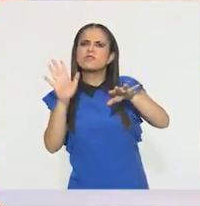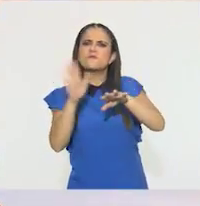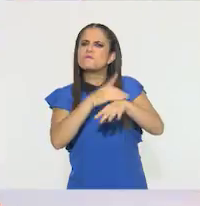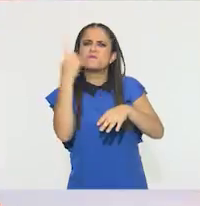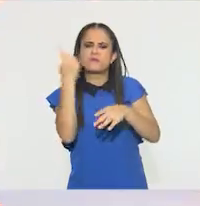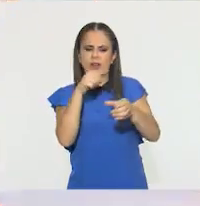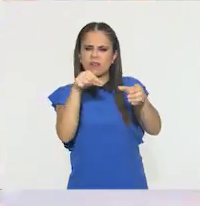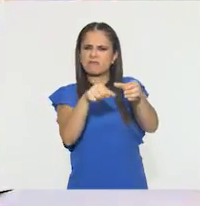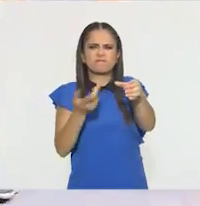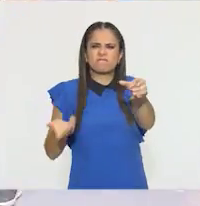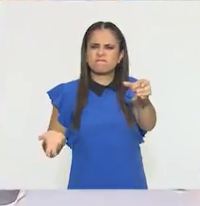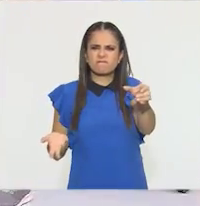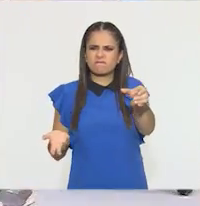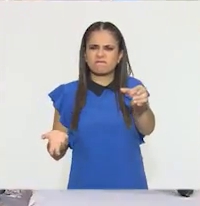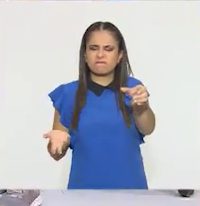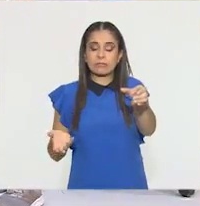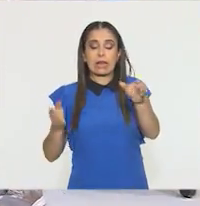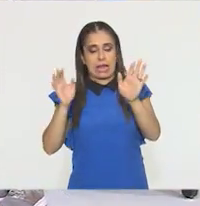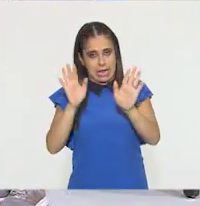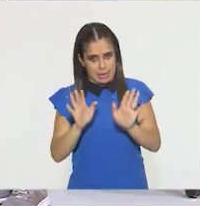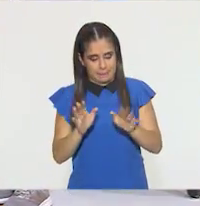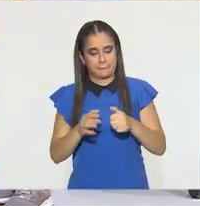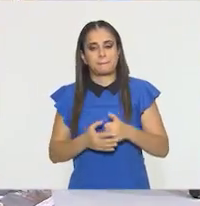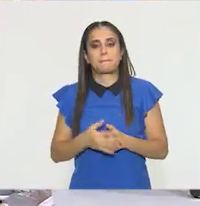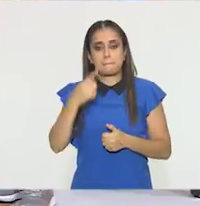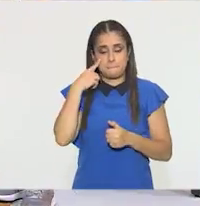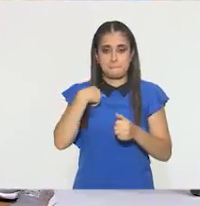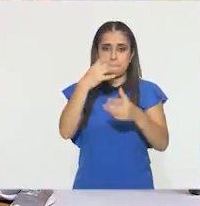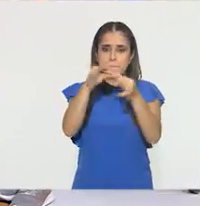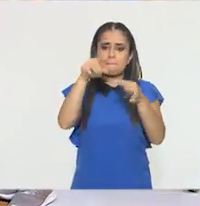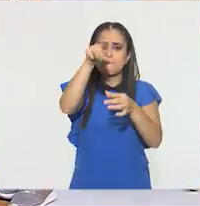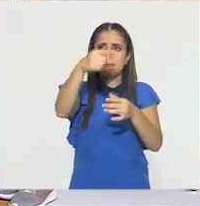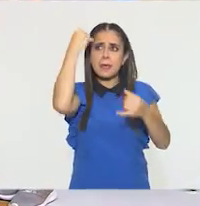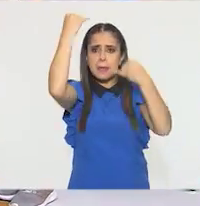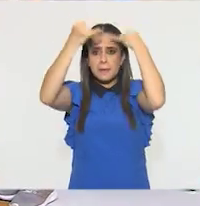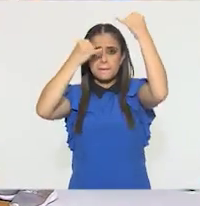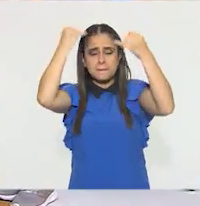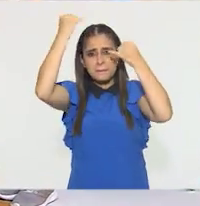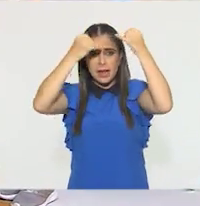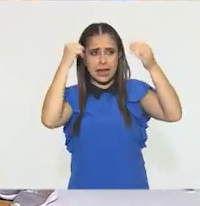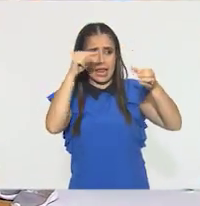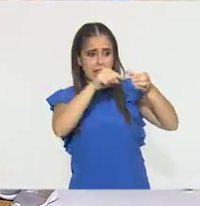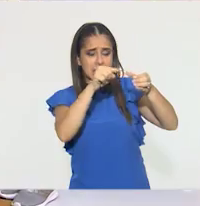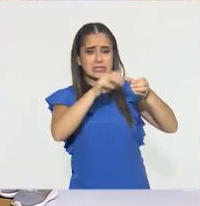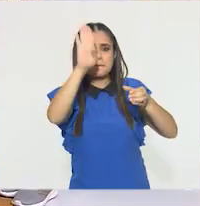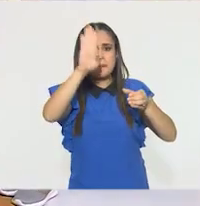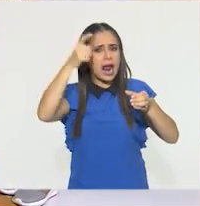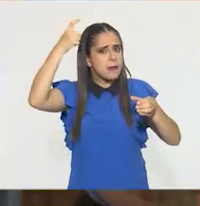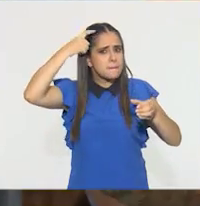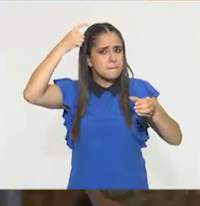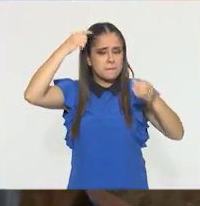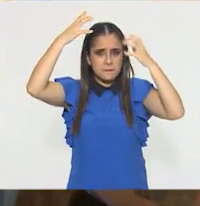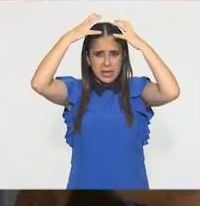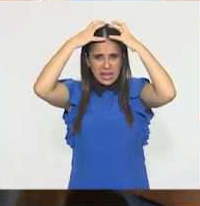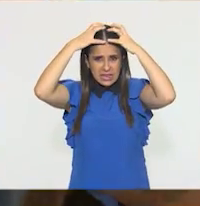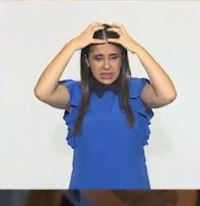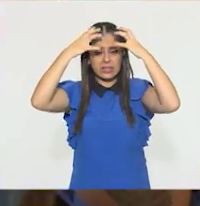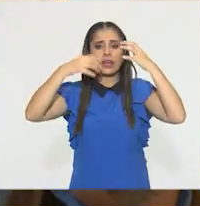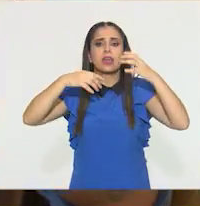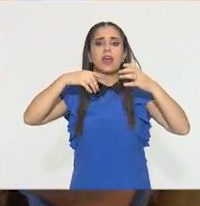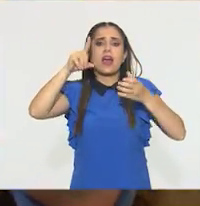que estamos usando esto? Lo vamos a usar imaginando que esto es la mente. Cuando estamos enojados,